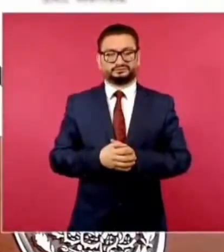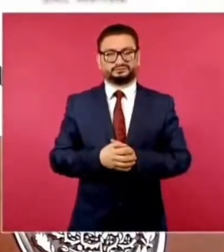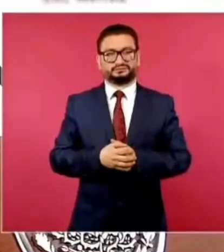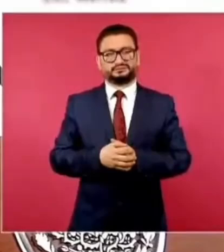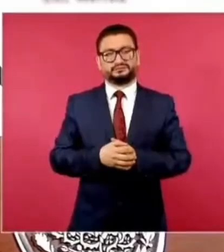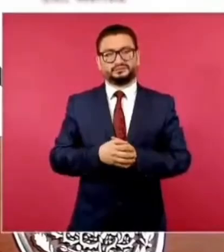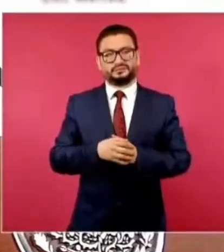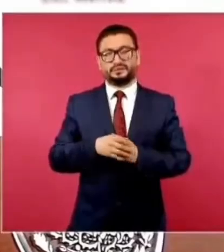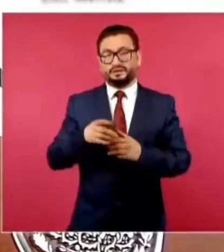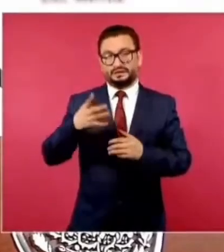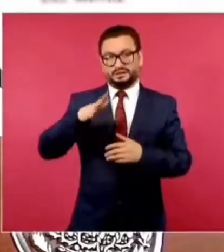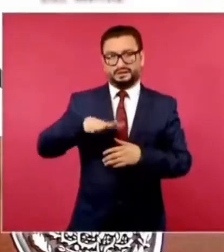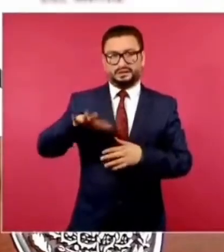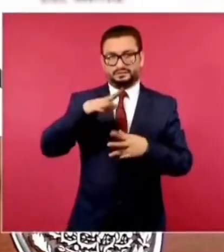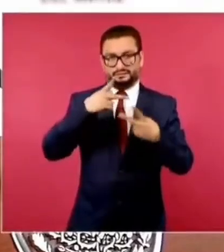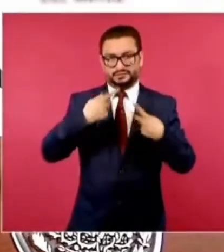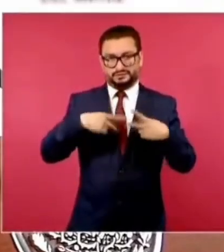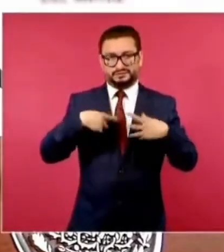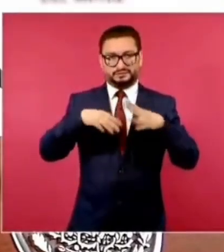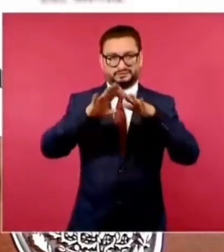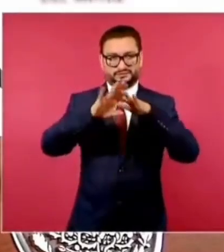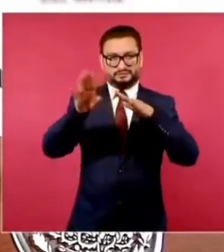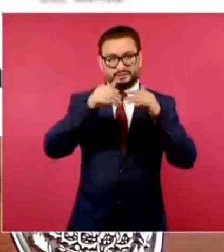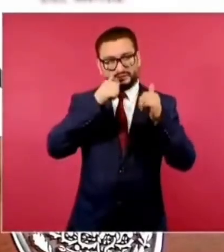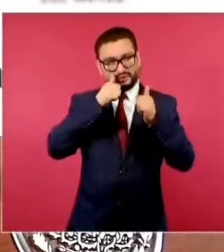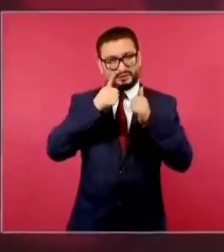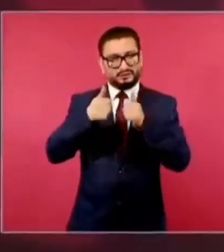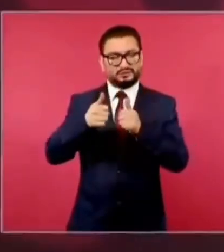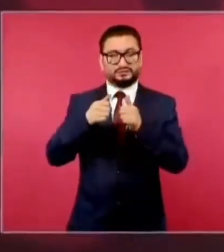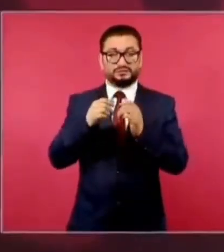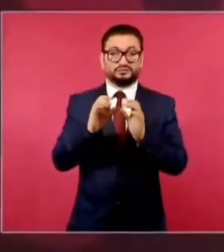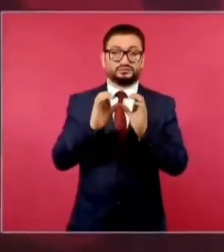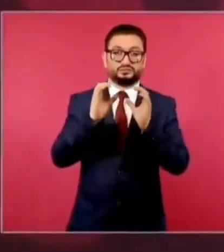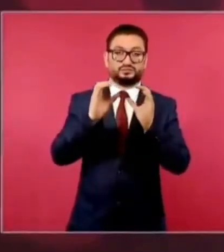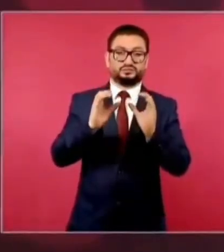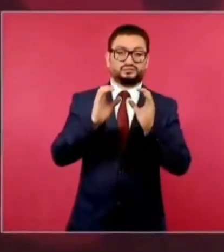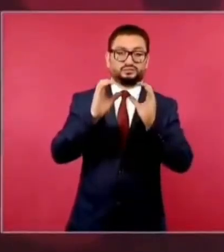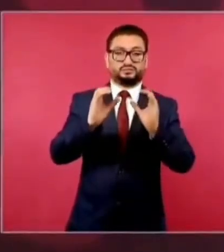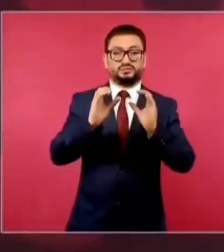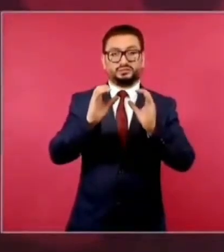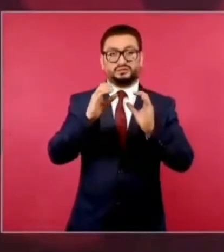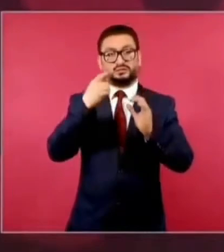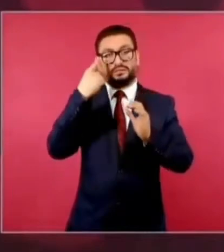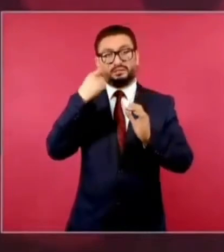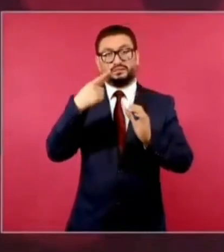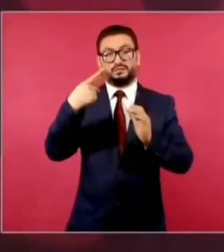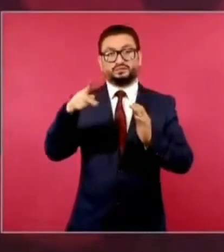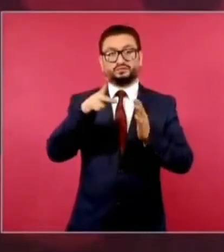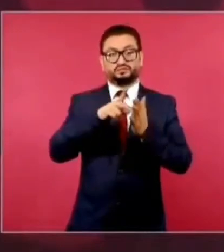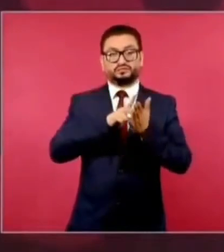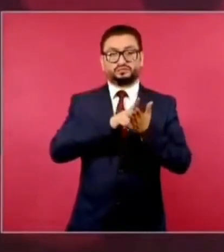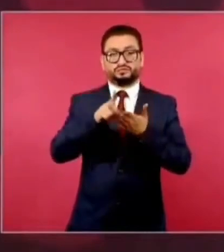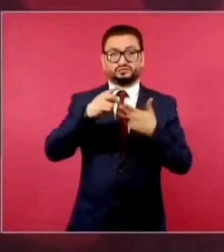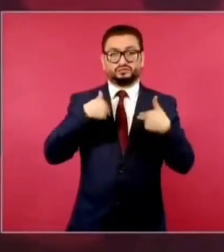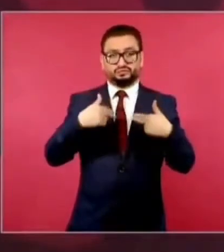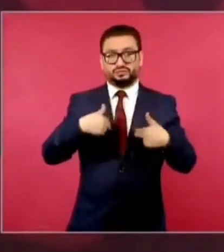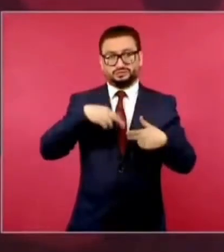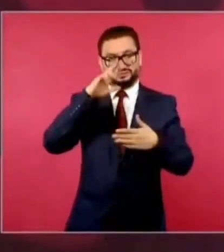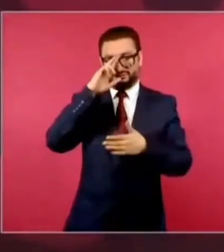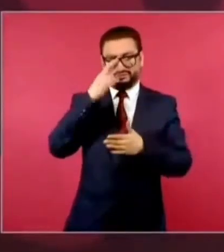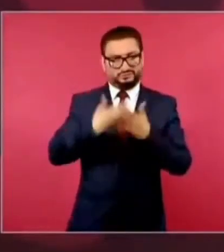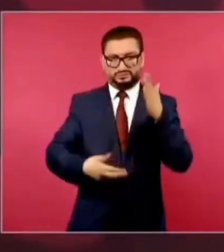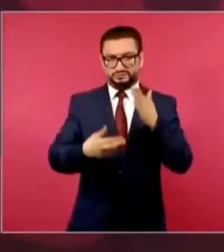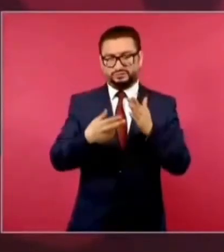atendiendo a los migrantes, cuidando que no se les violen sus derechos humanos. Ayer, por ejemplo,